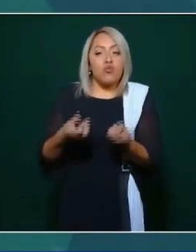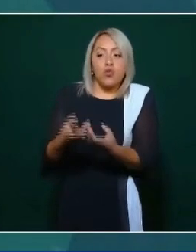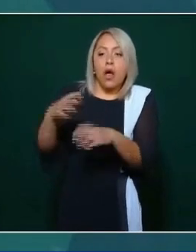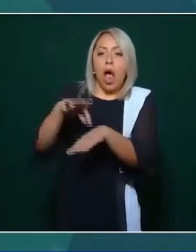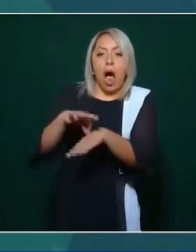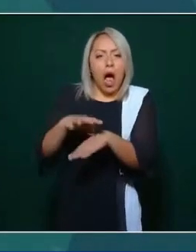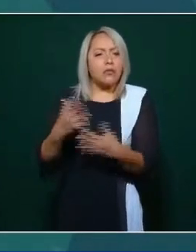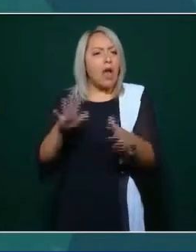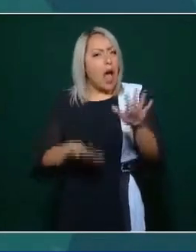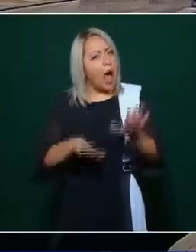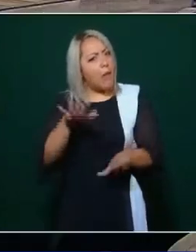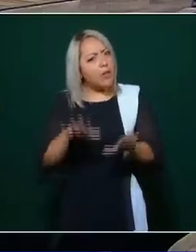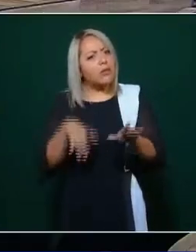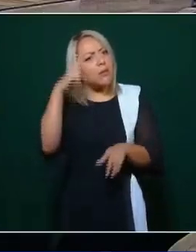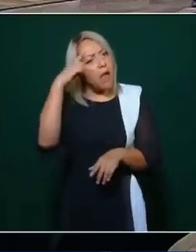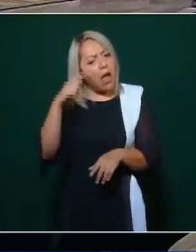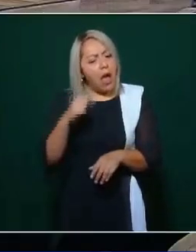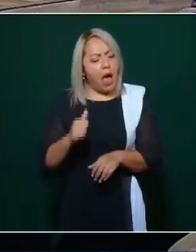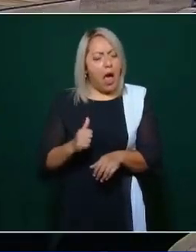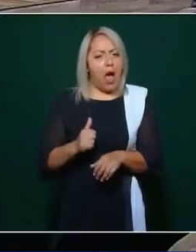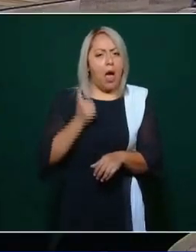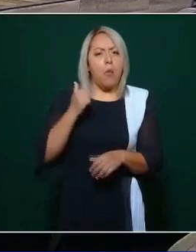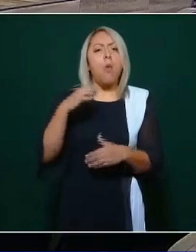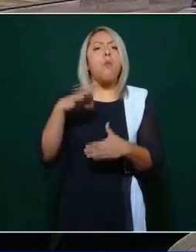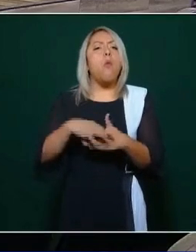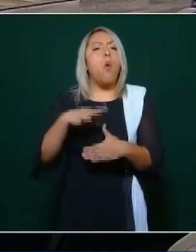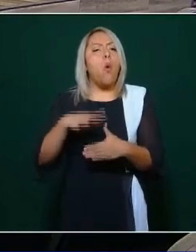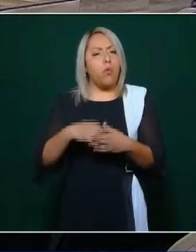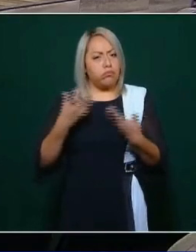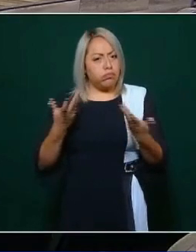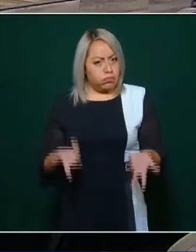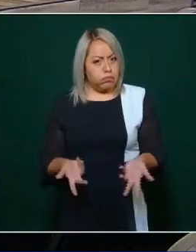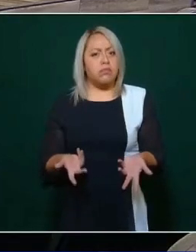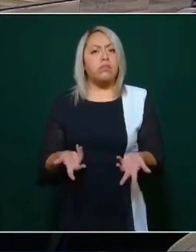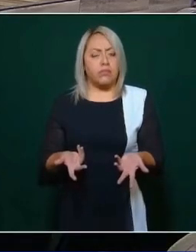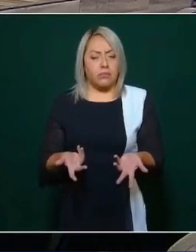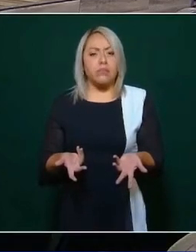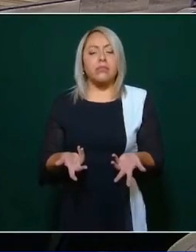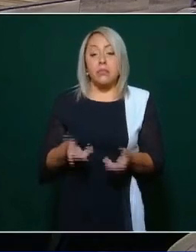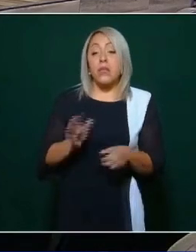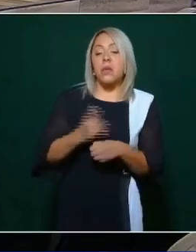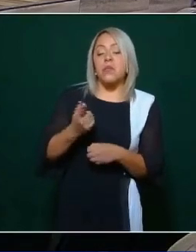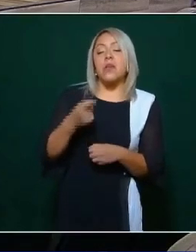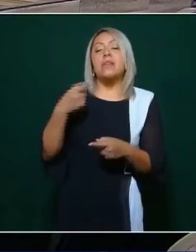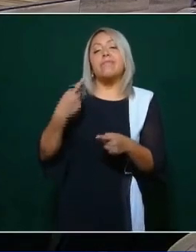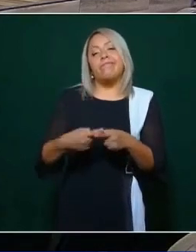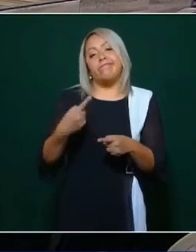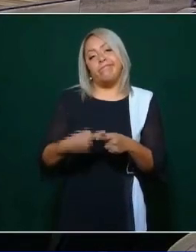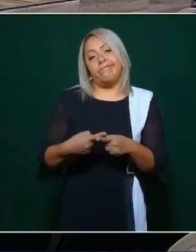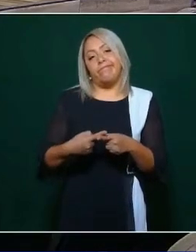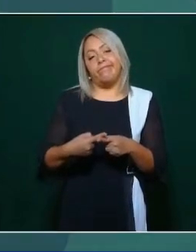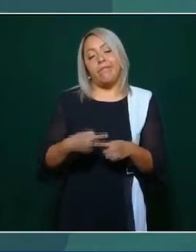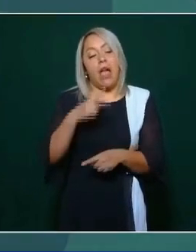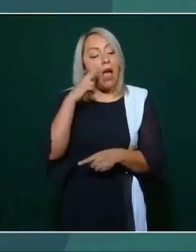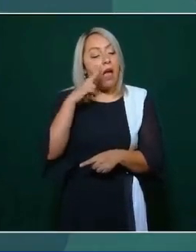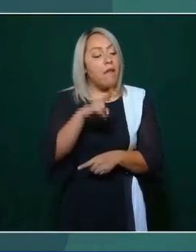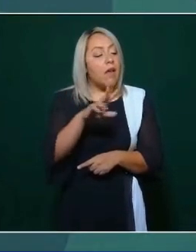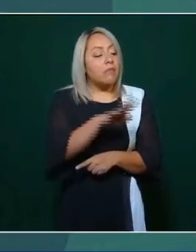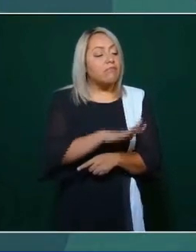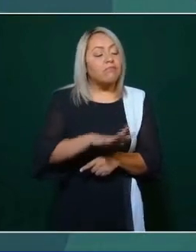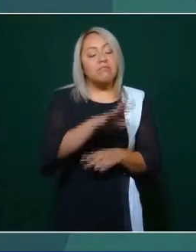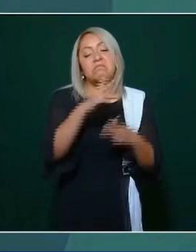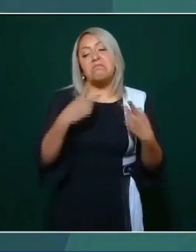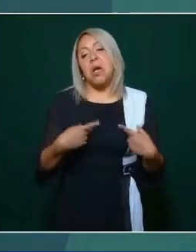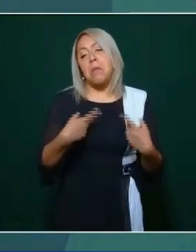para obtener los votos por la necesidad de la